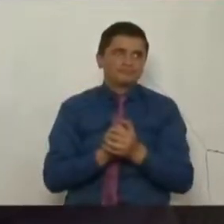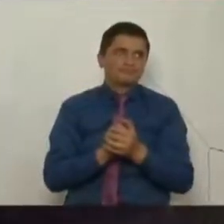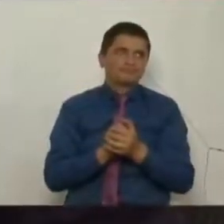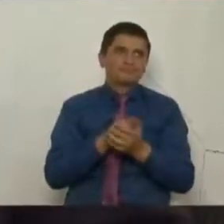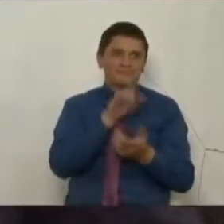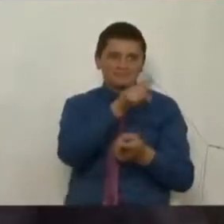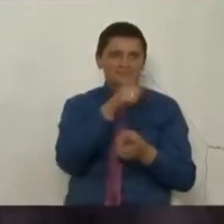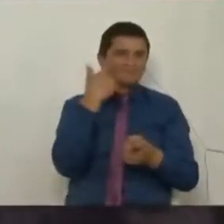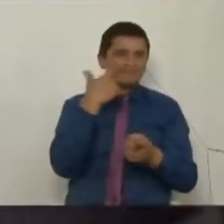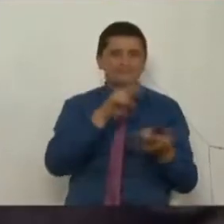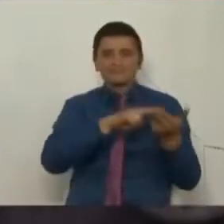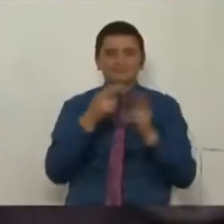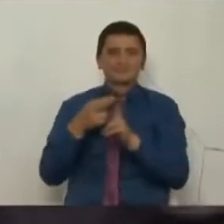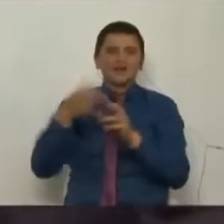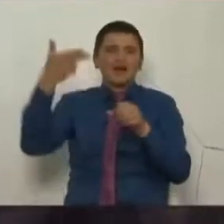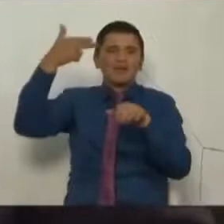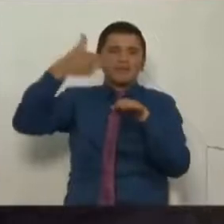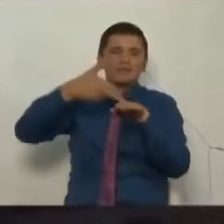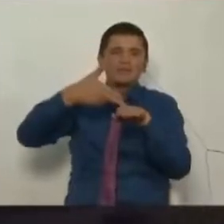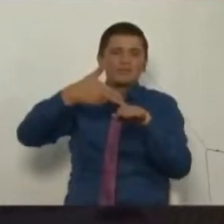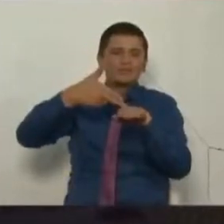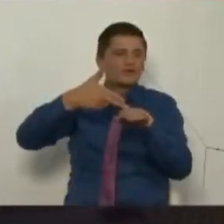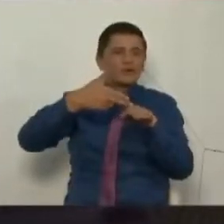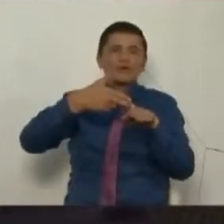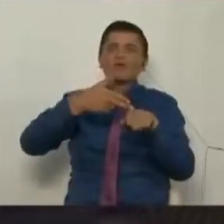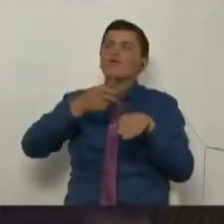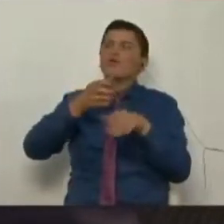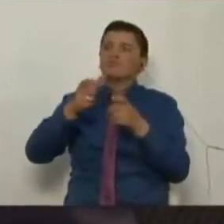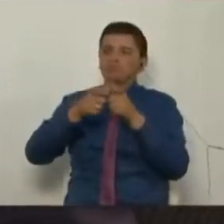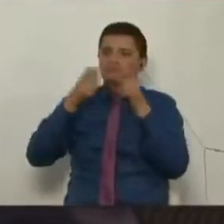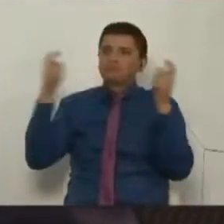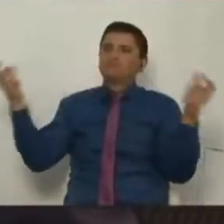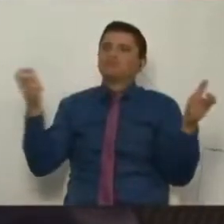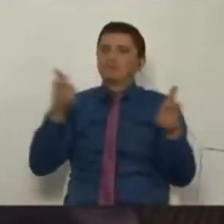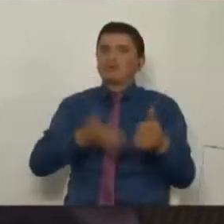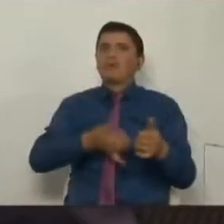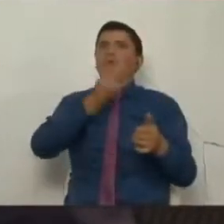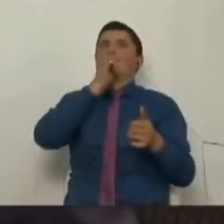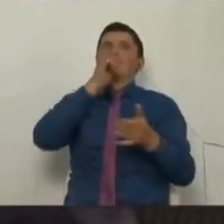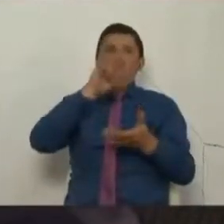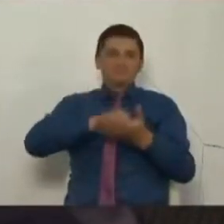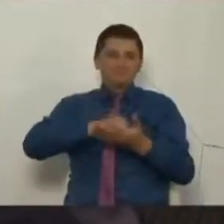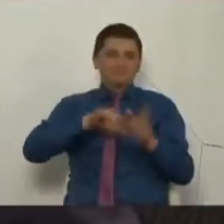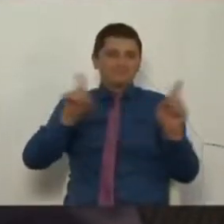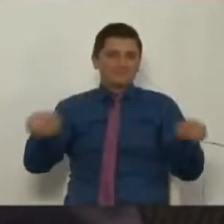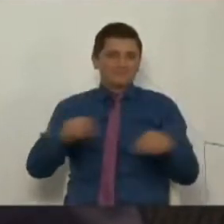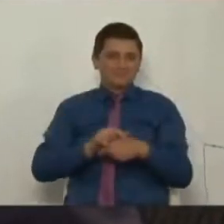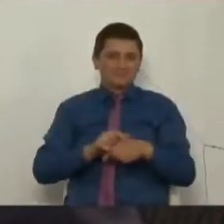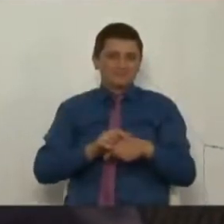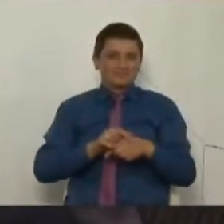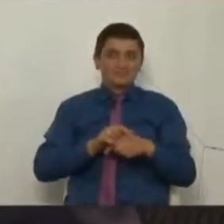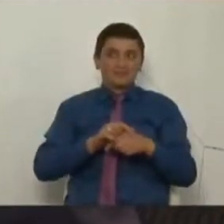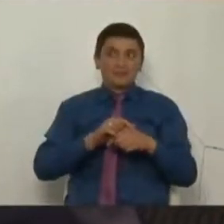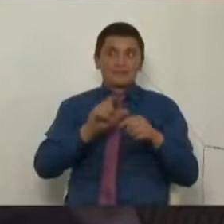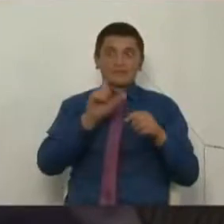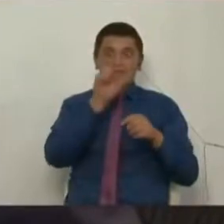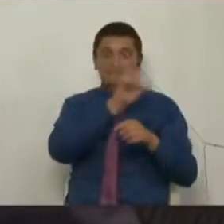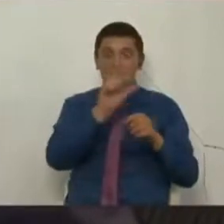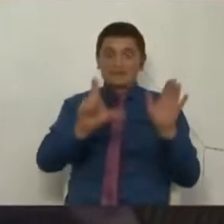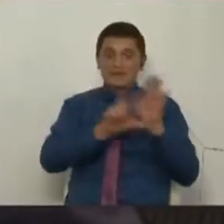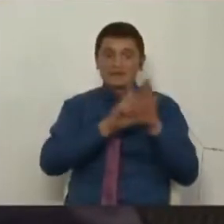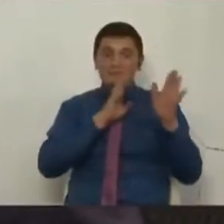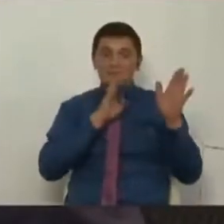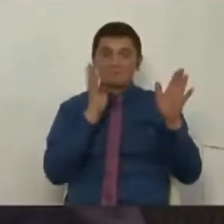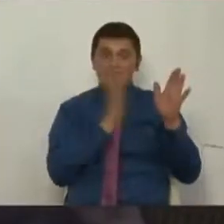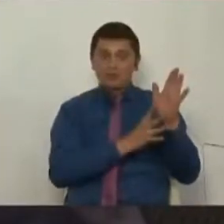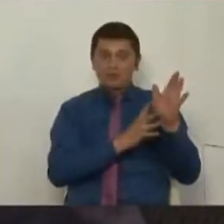de la que muchos bebieron. Tanto los ilegales como gente del